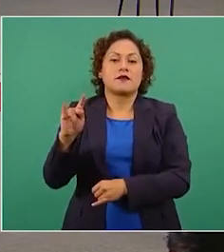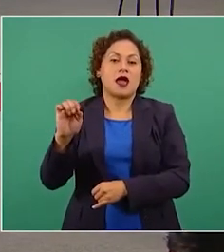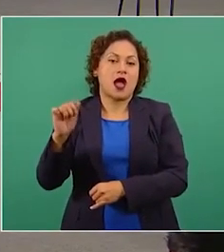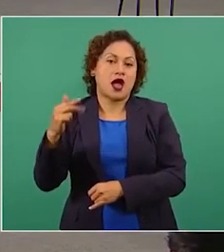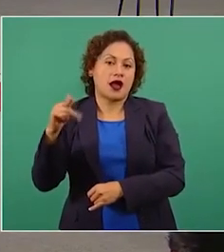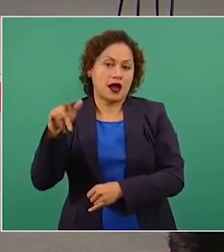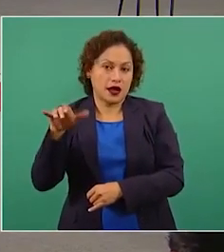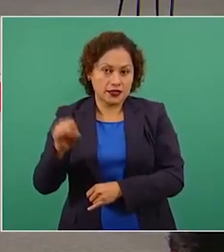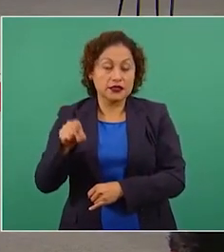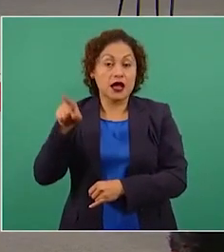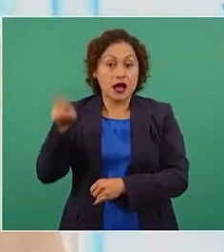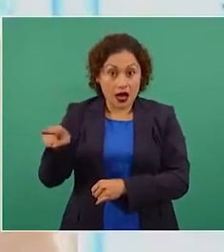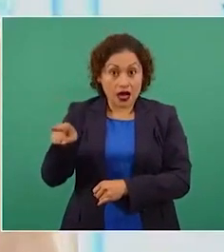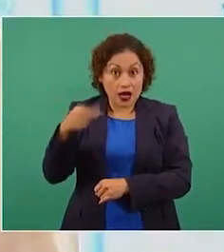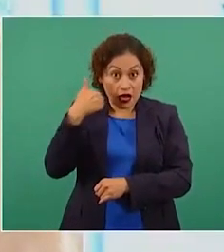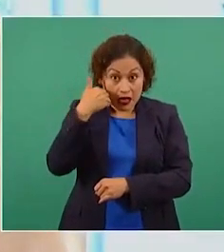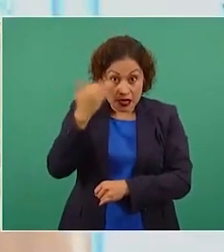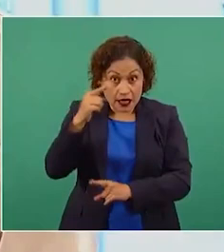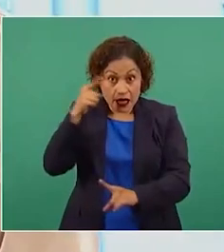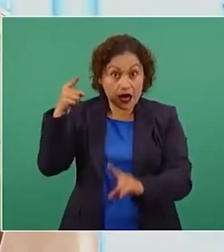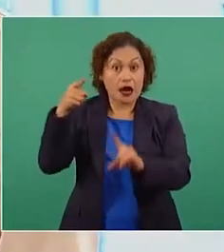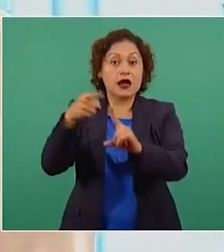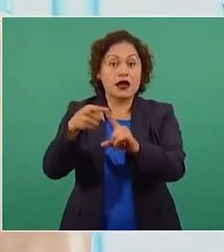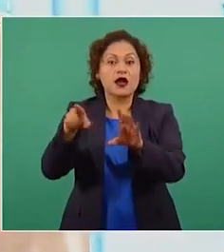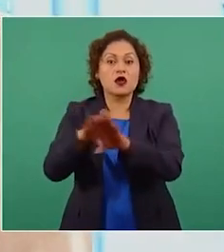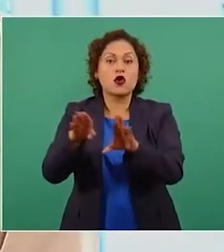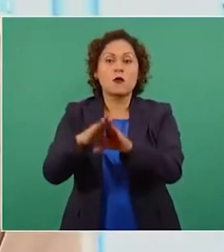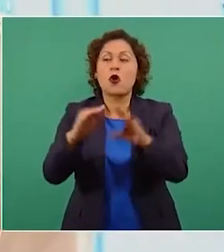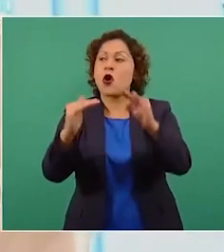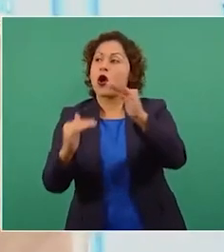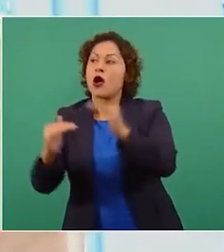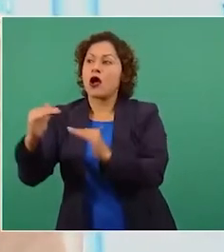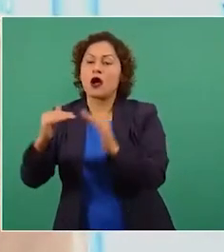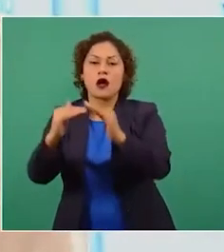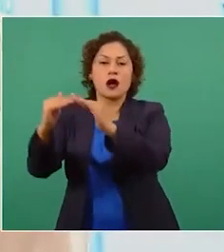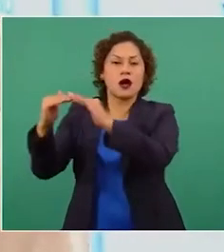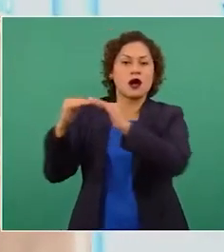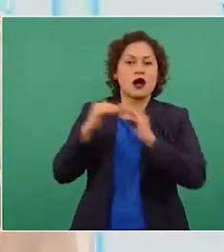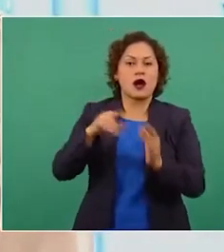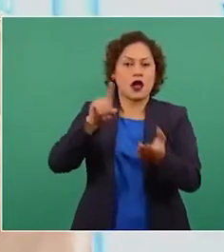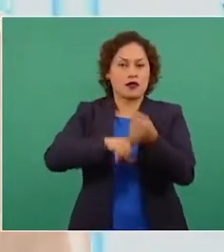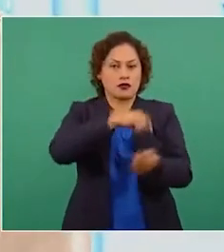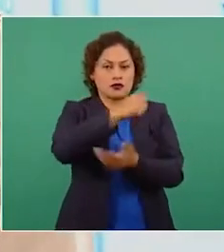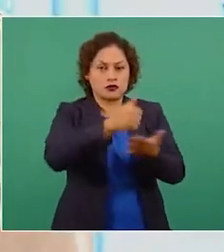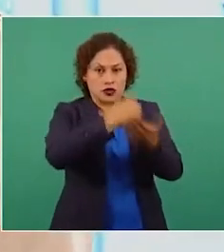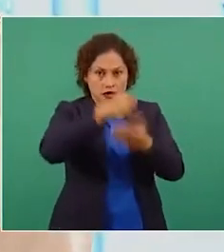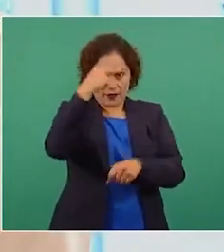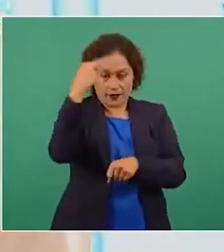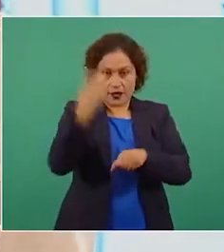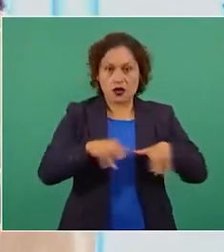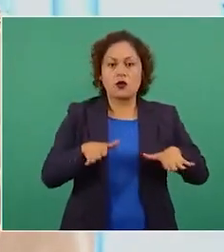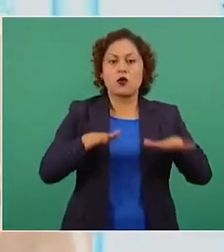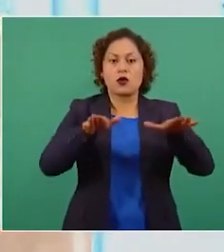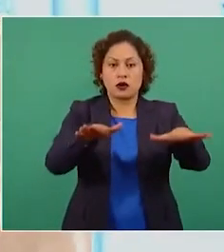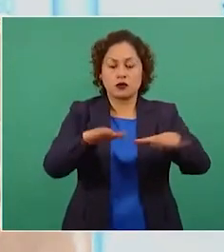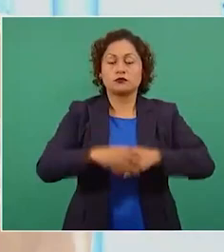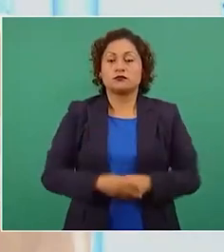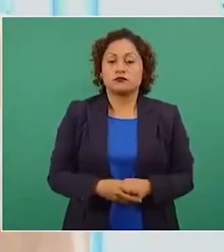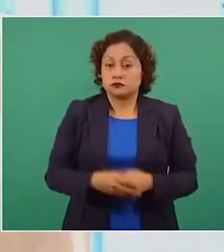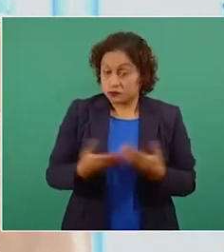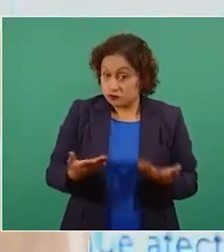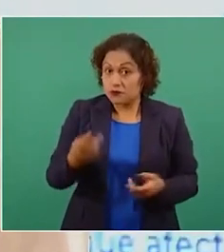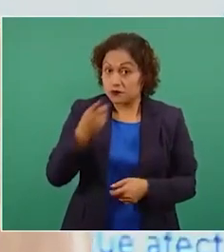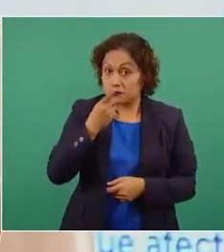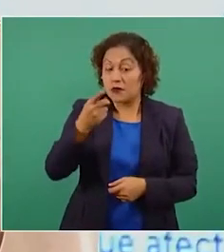busca equilibrar el sistema de operaciones aéreas en el Aeropuerto Internacional de la Ciudad de México, el cual tiene como